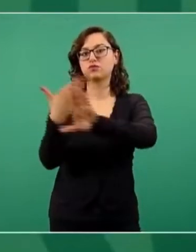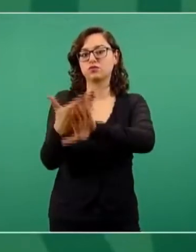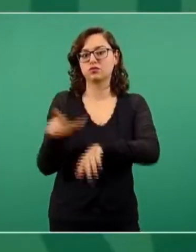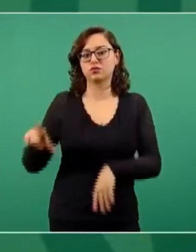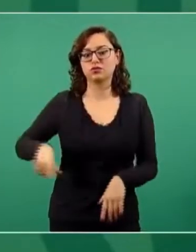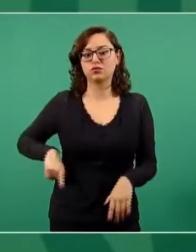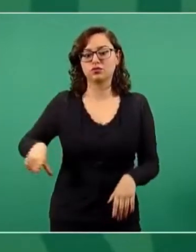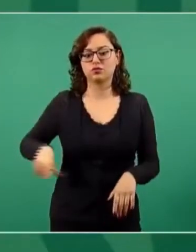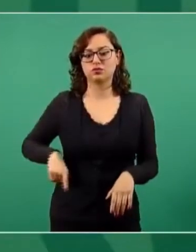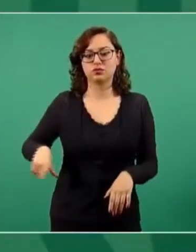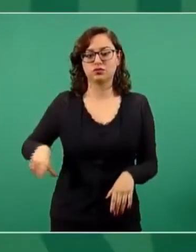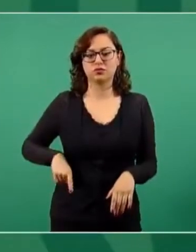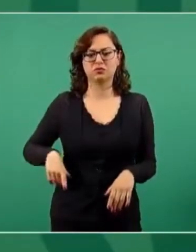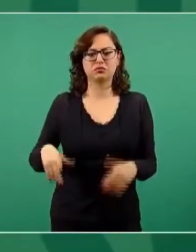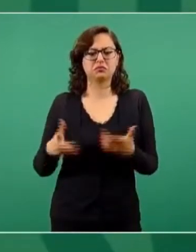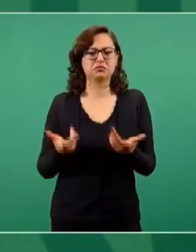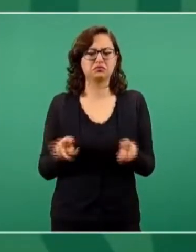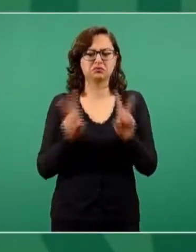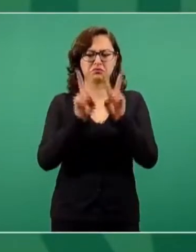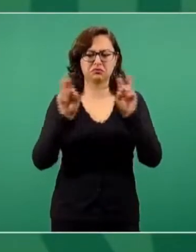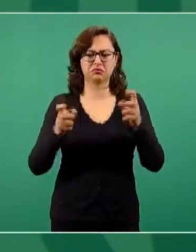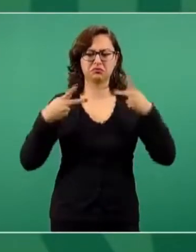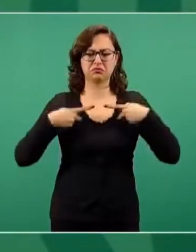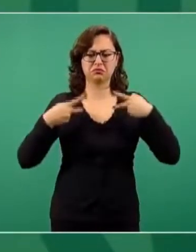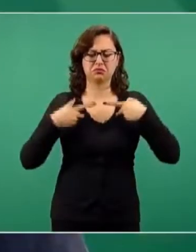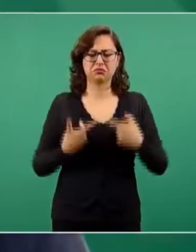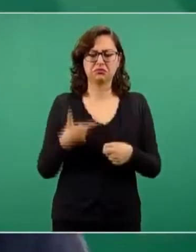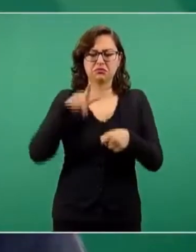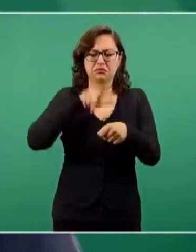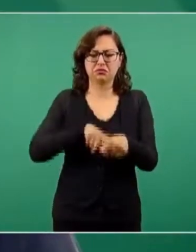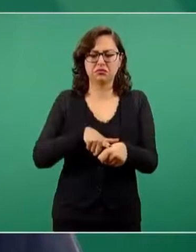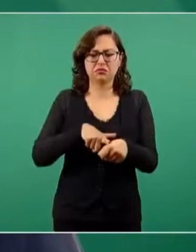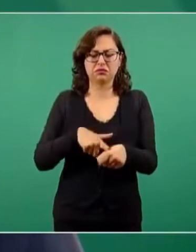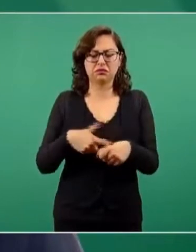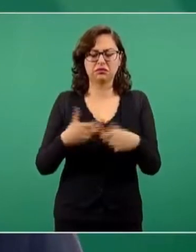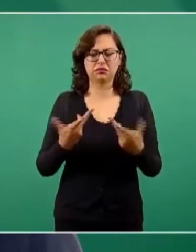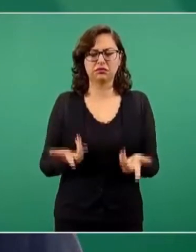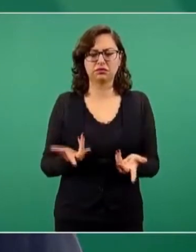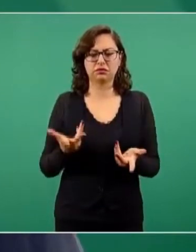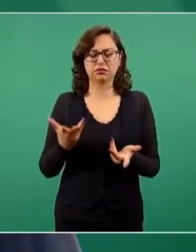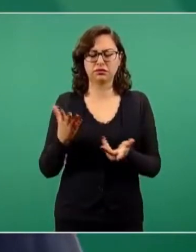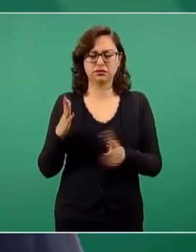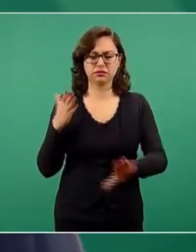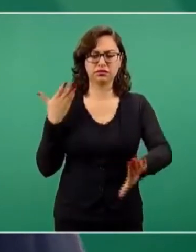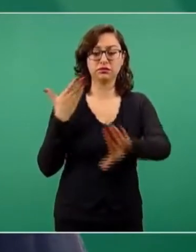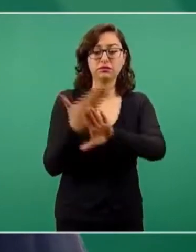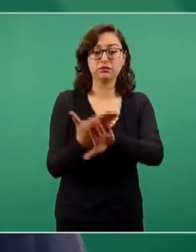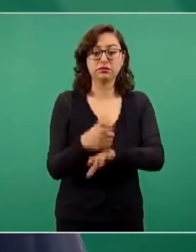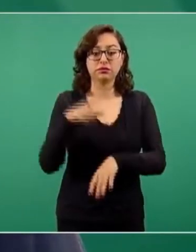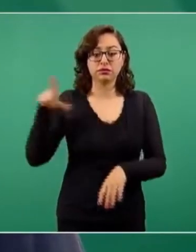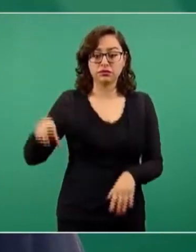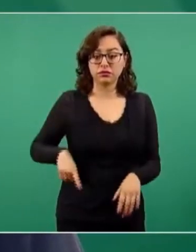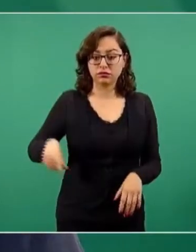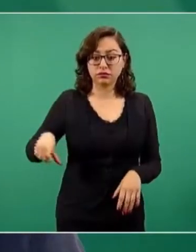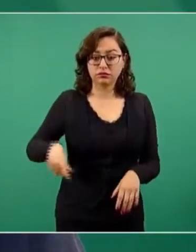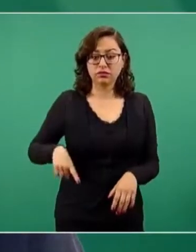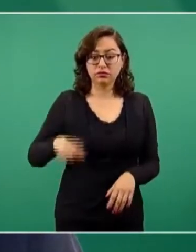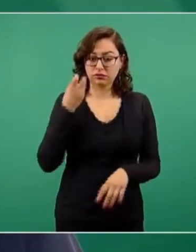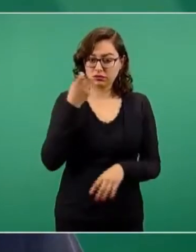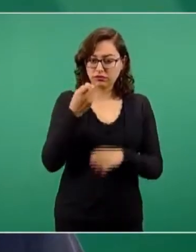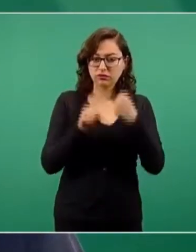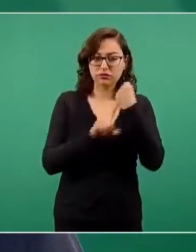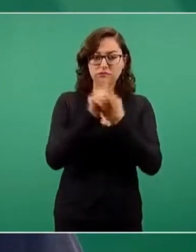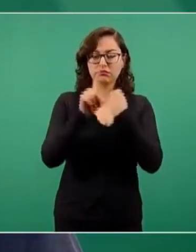un asunto personal, no es que esté en contra del gobierno que represento, es que están oponiéndose a la